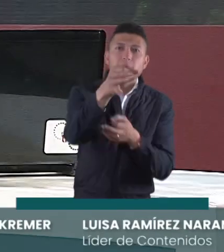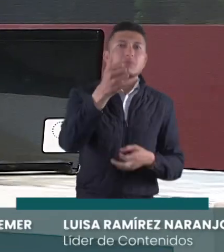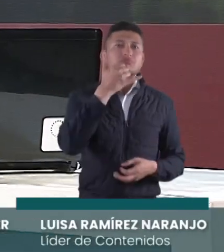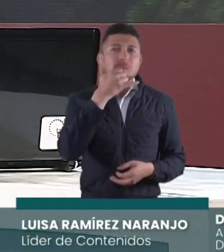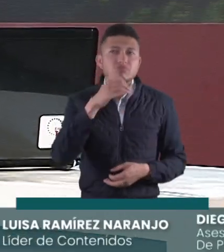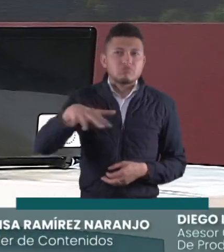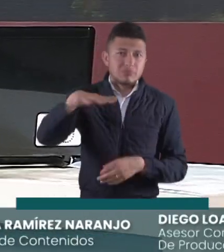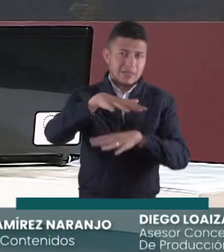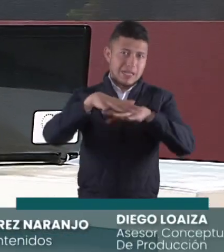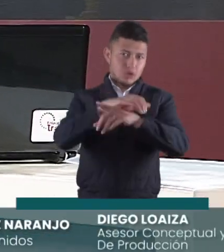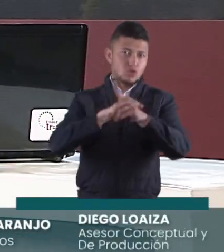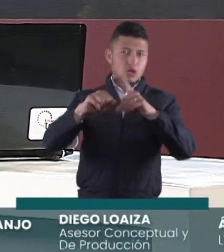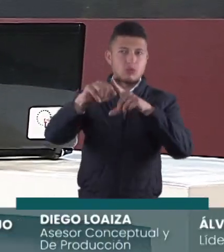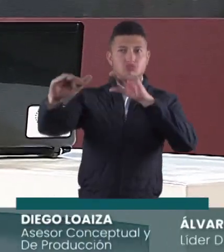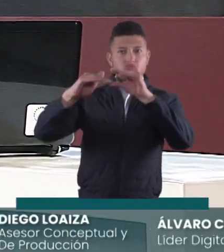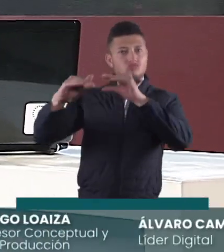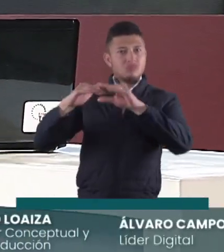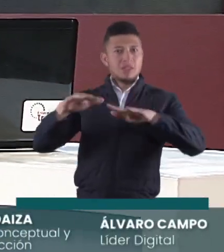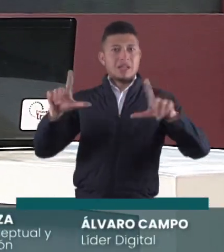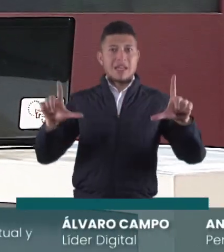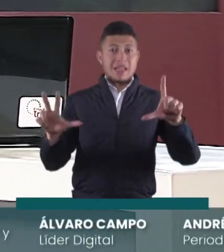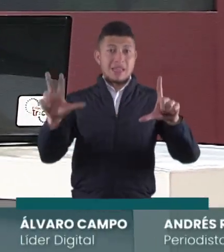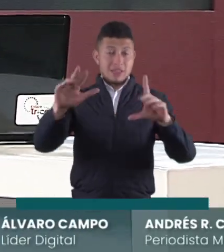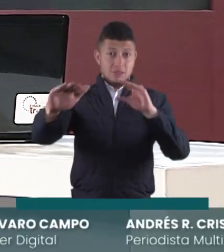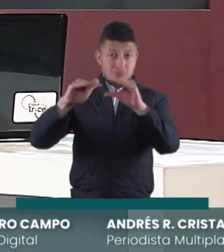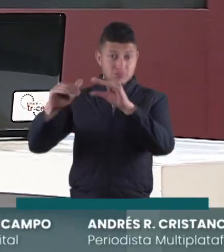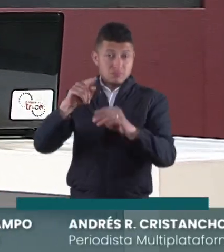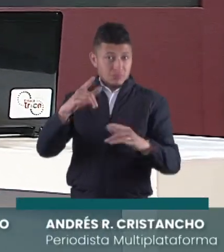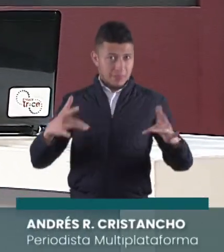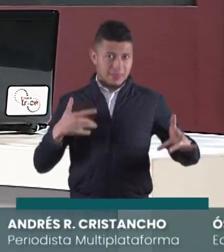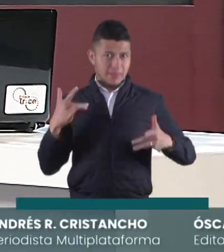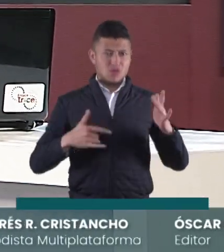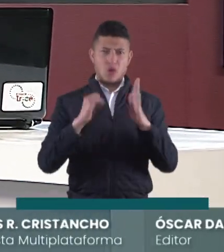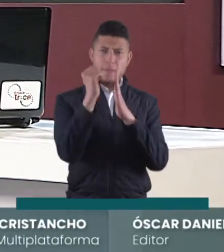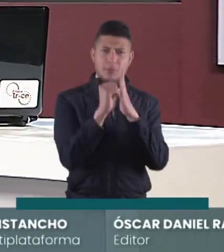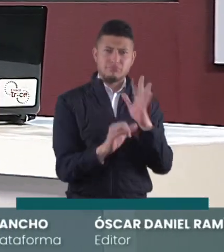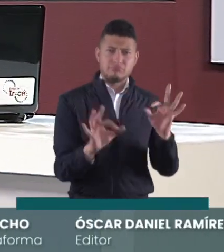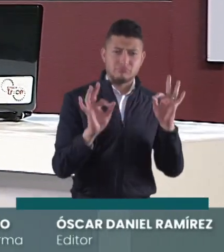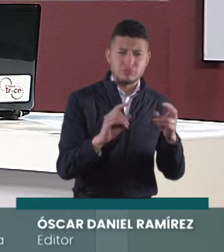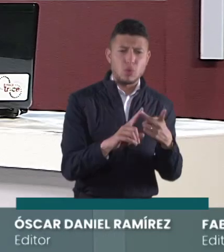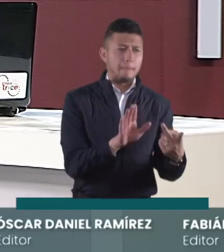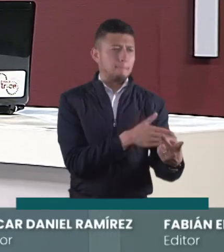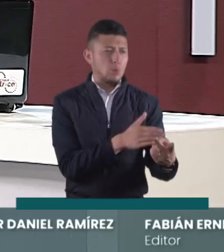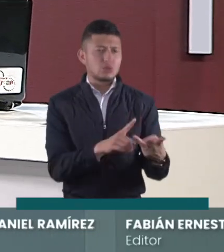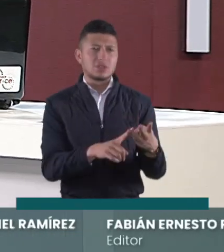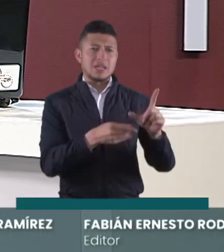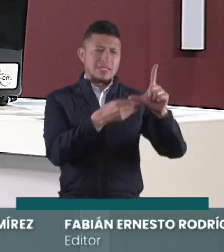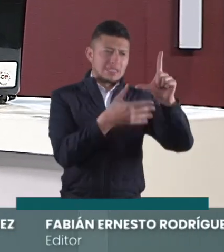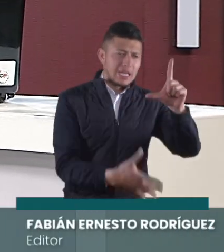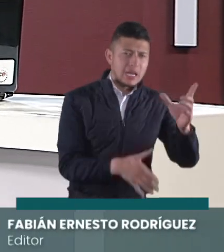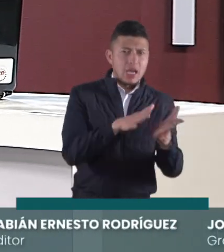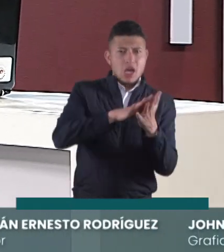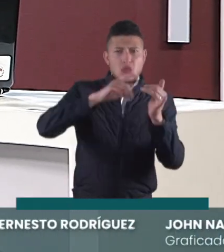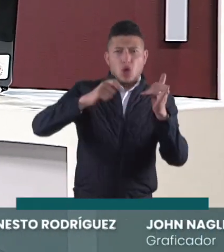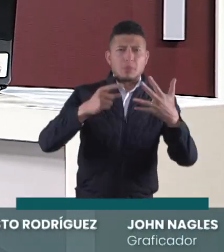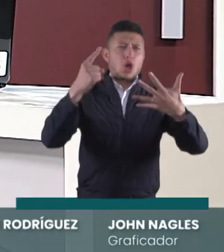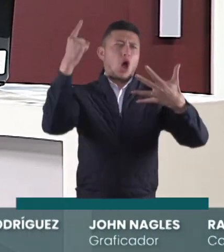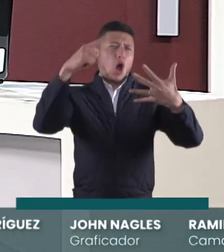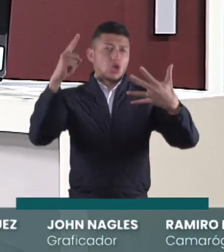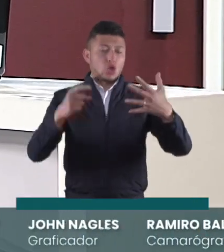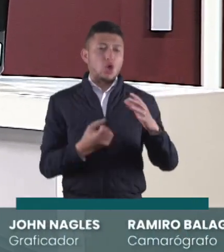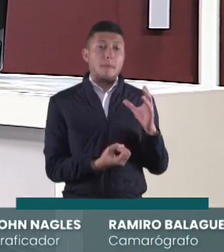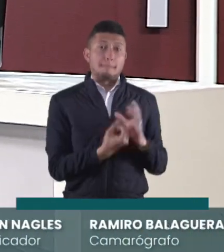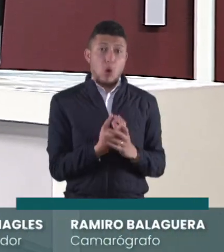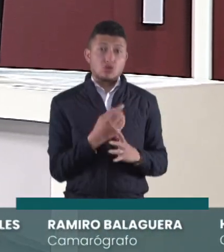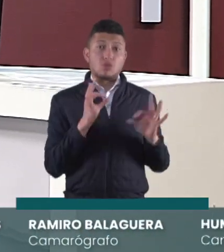que pasa en sus municipios a través de las redes sociales del Canal 13. Disfruto de la mejor programación, música, series, documentales y mucho